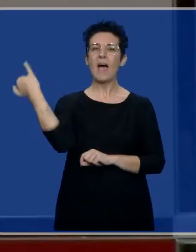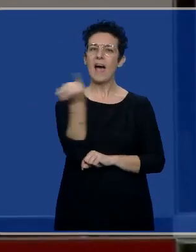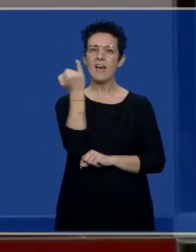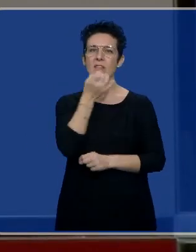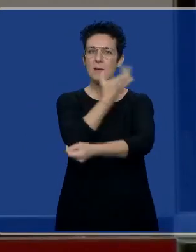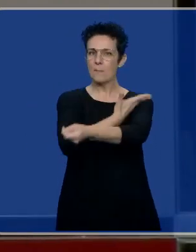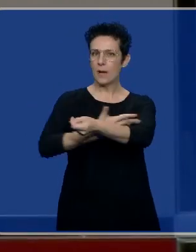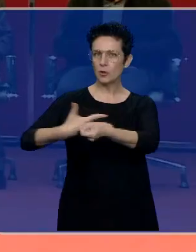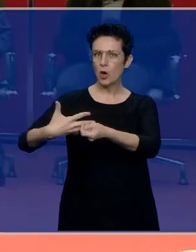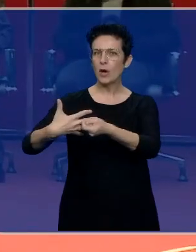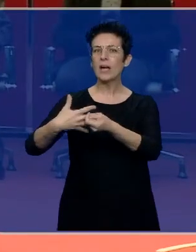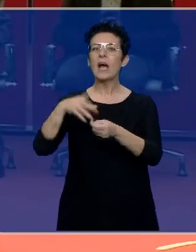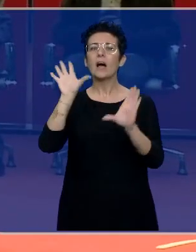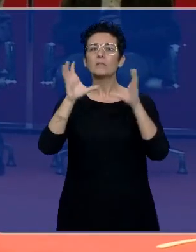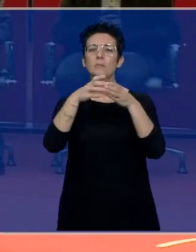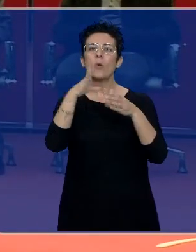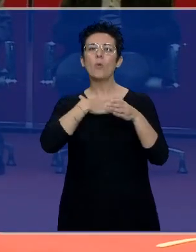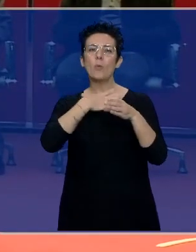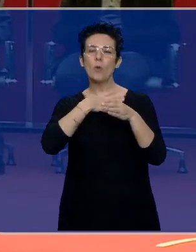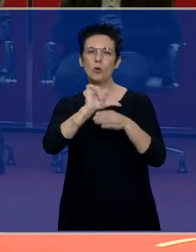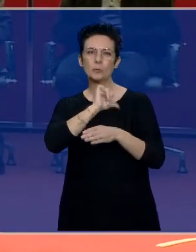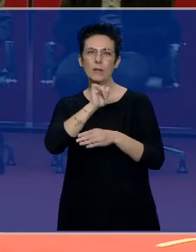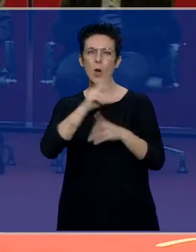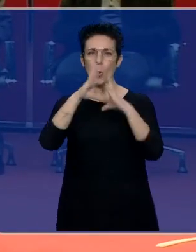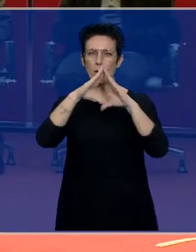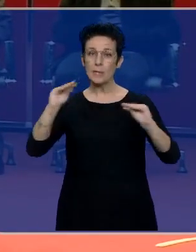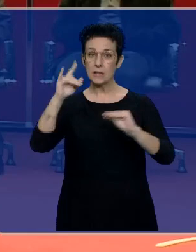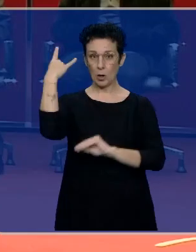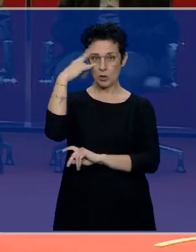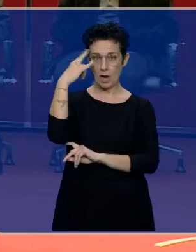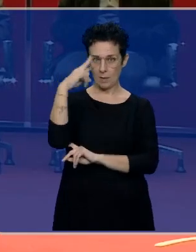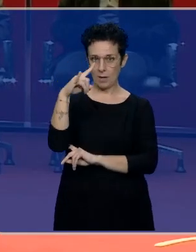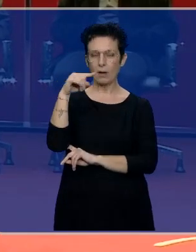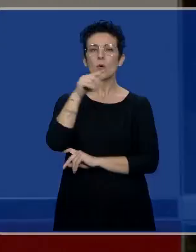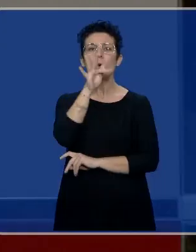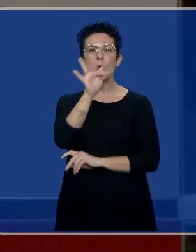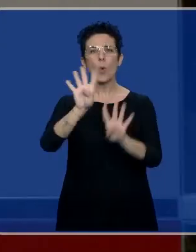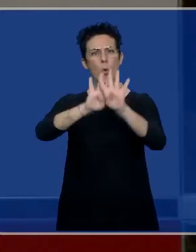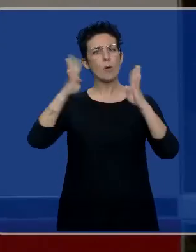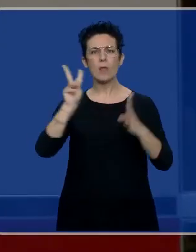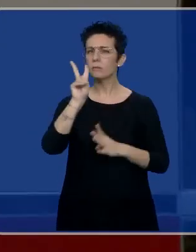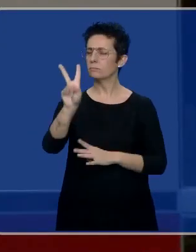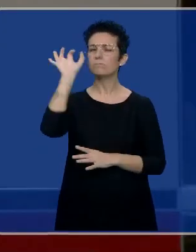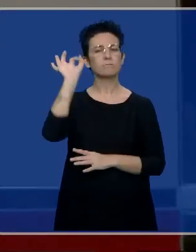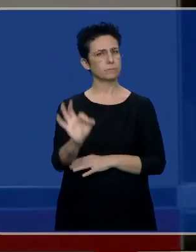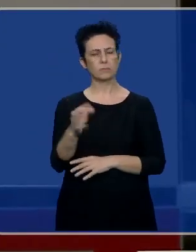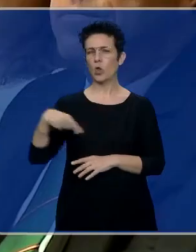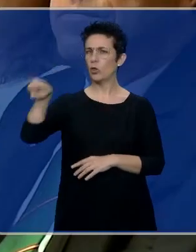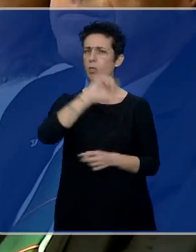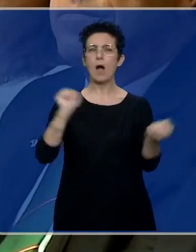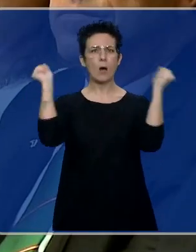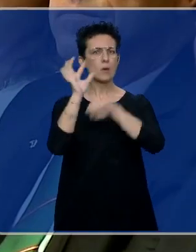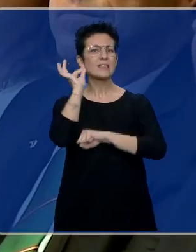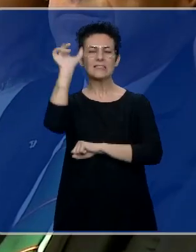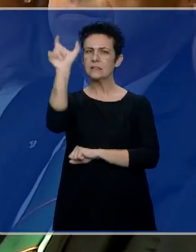Hematología del Complejo Asistencial Universitario de Salamanca. El jurado ha valorado por unanimidad que María Victoria Mateos